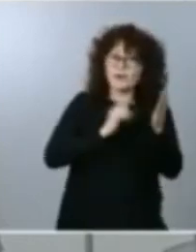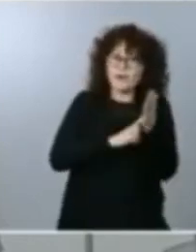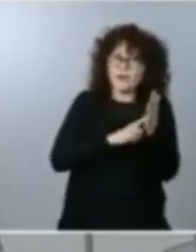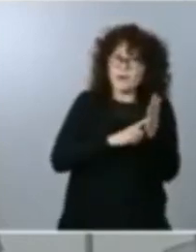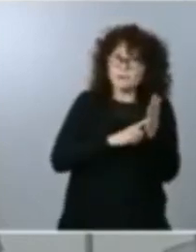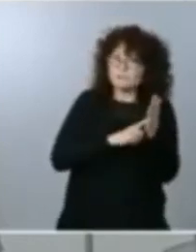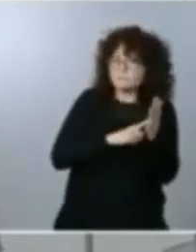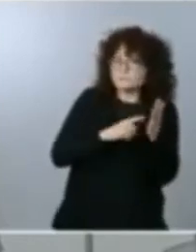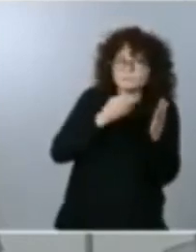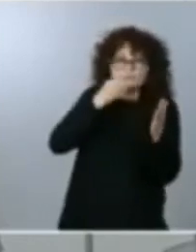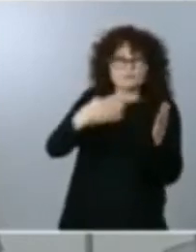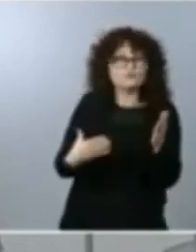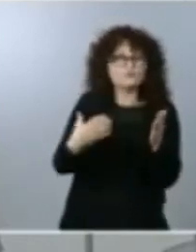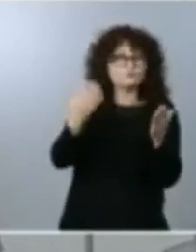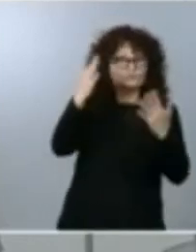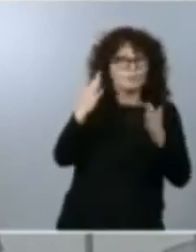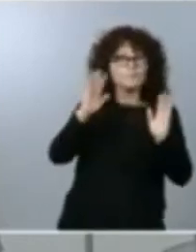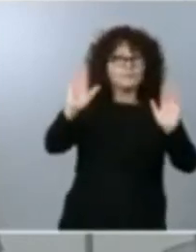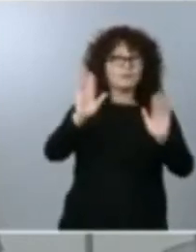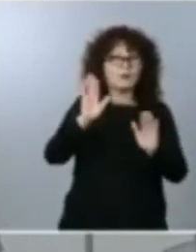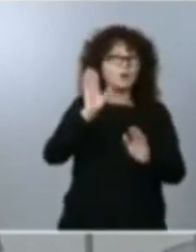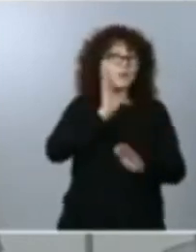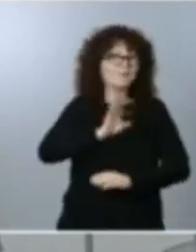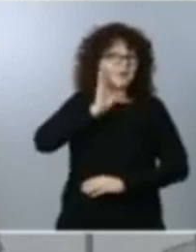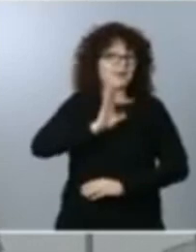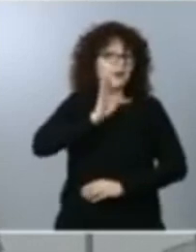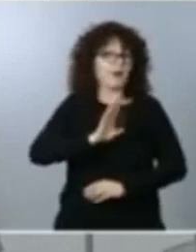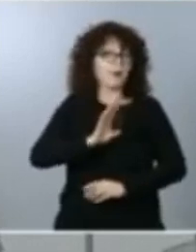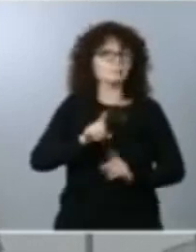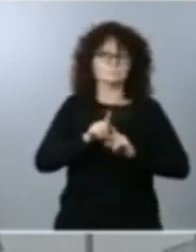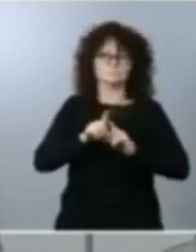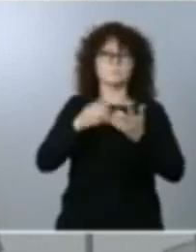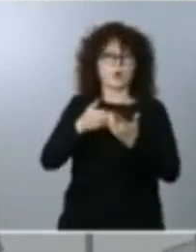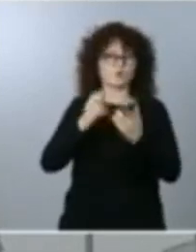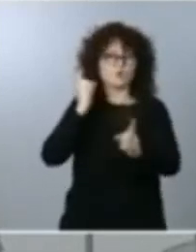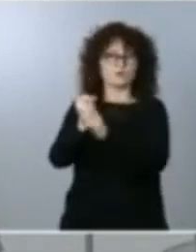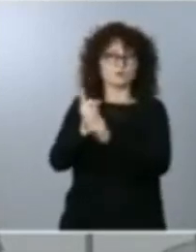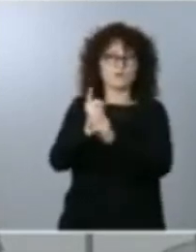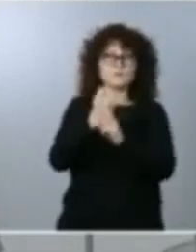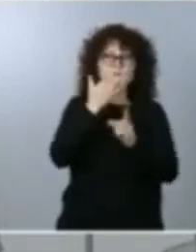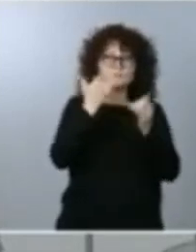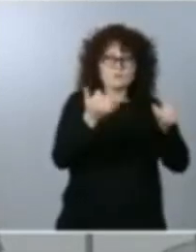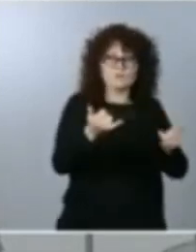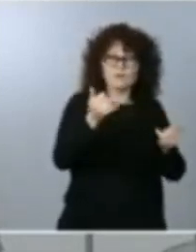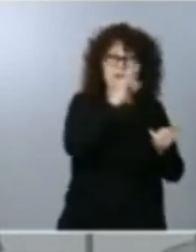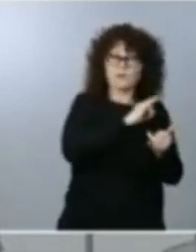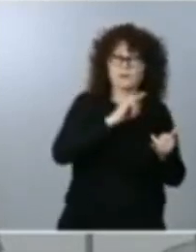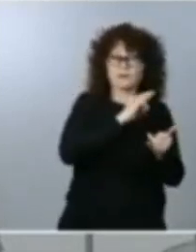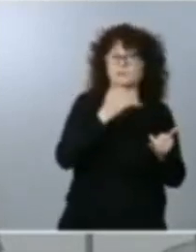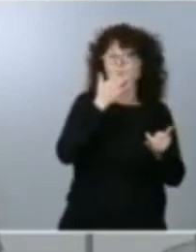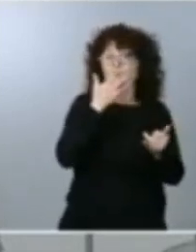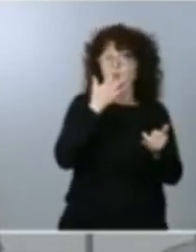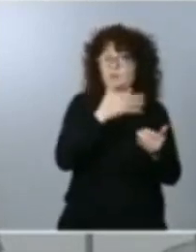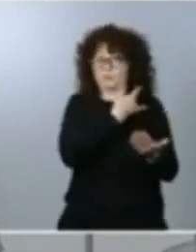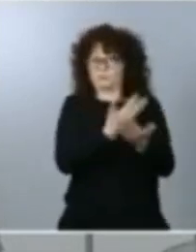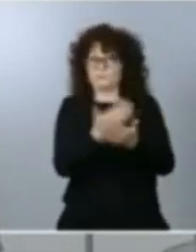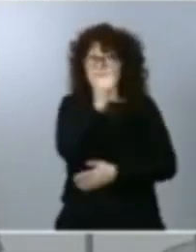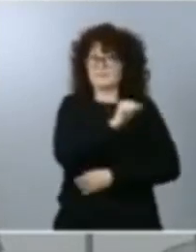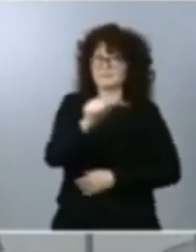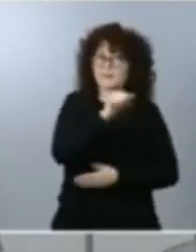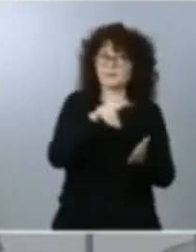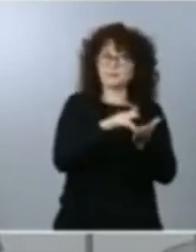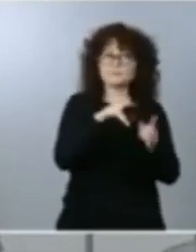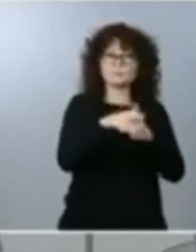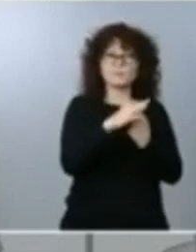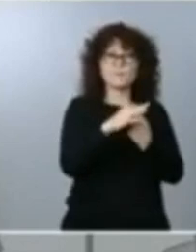la vamos a convertir y que hasta incluso en caso de llegar a las Islas Canarias como ha sido el caso durante estas últimas semanas esas personas que